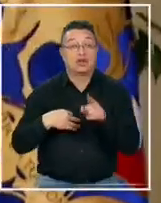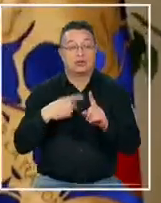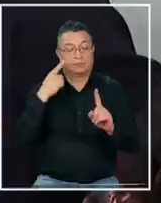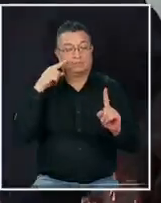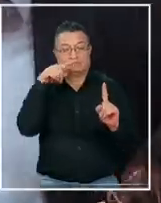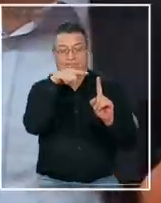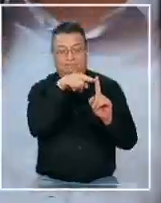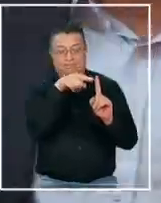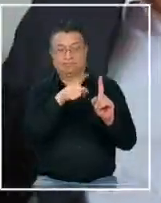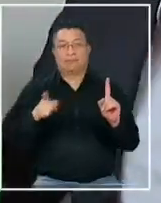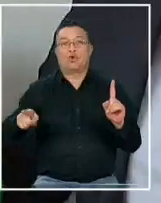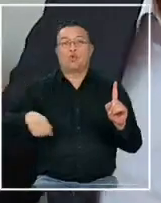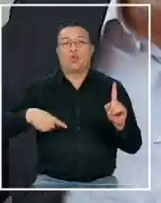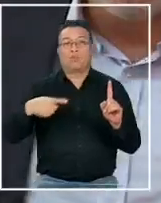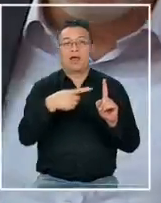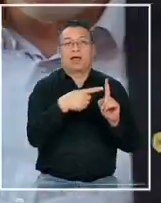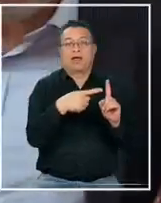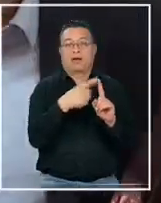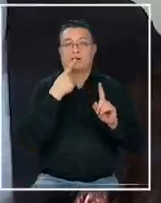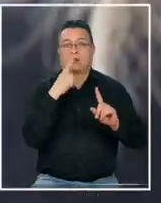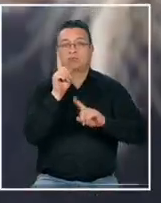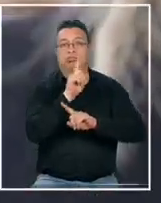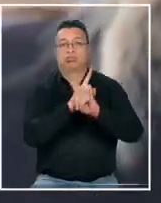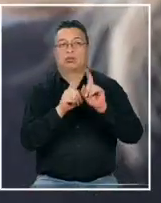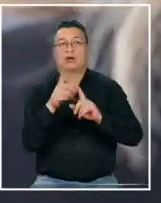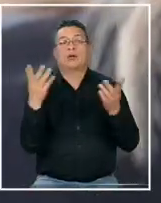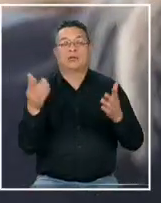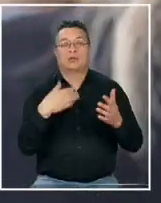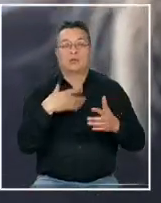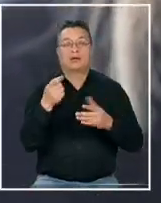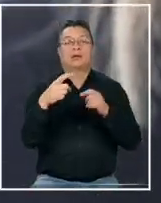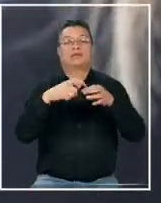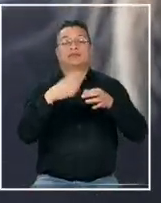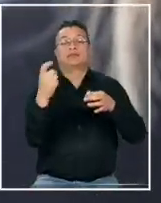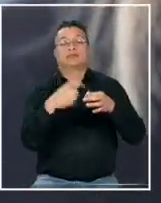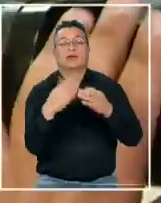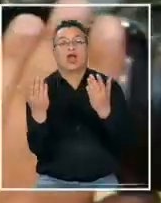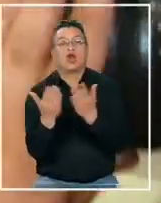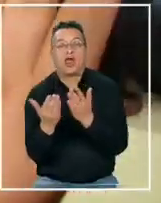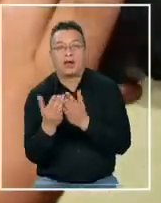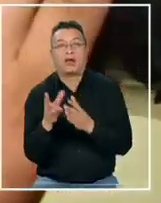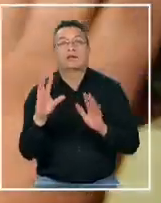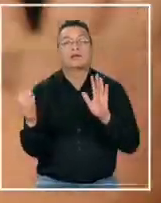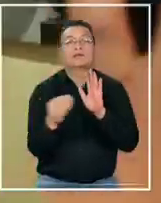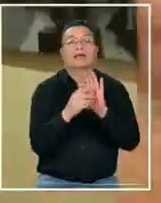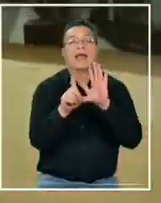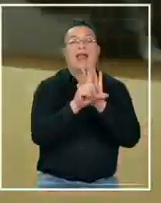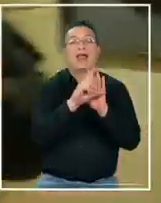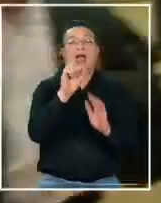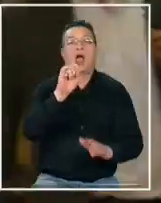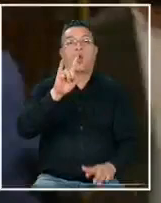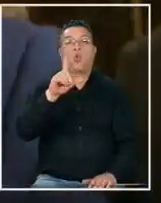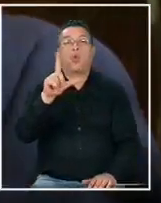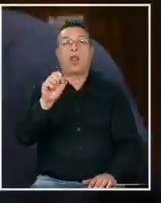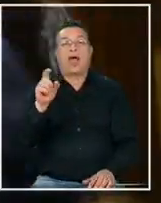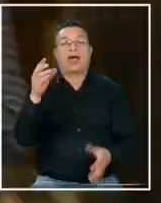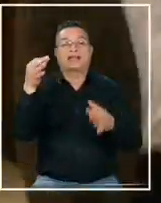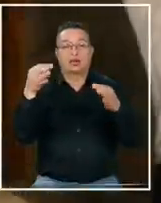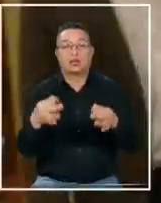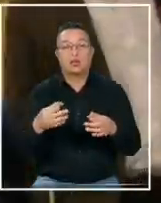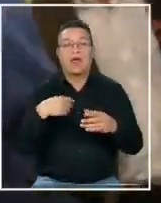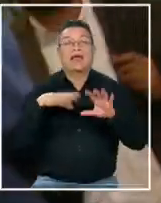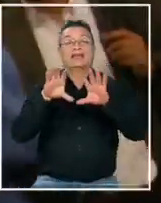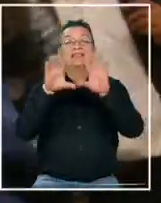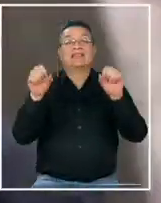apuntado directamente por varios argumentos, por ejemplo, la deserción escolar y docente, la implementación de la ley a la segura, el sistema de admisión